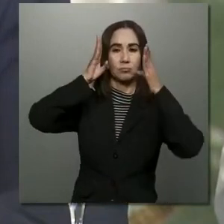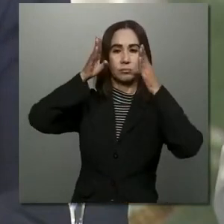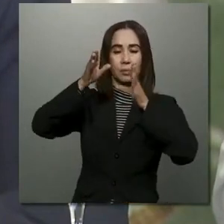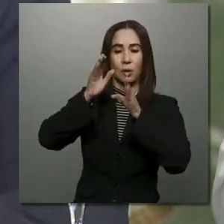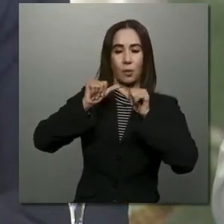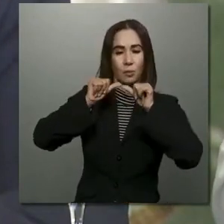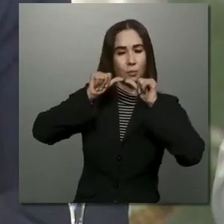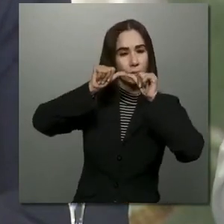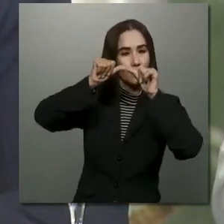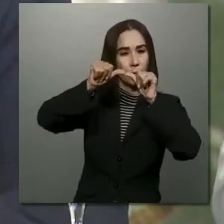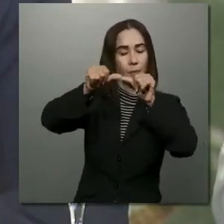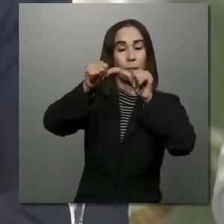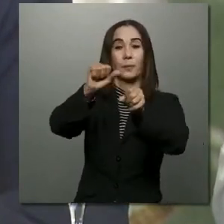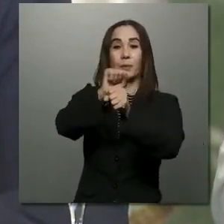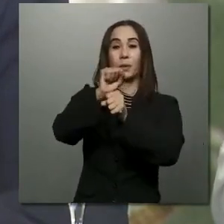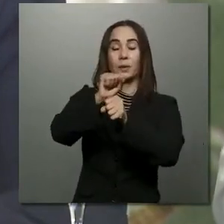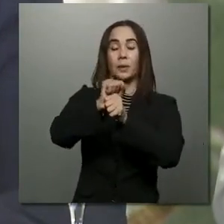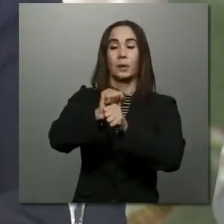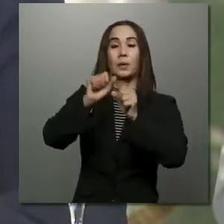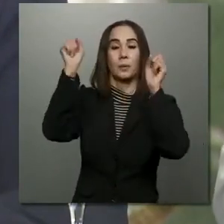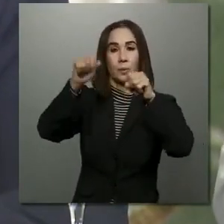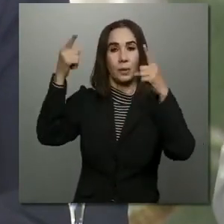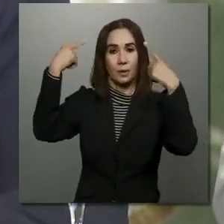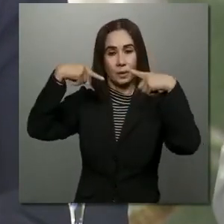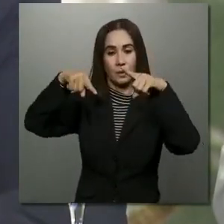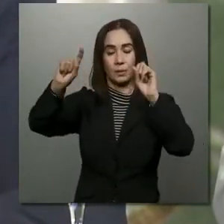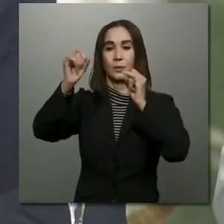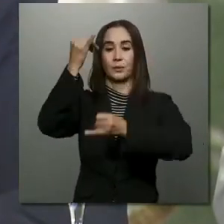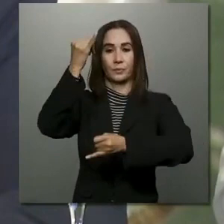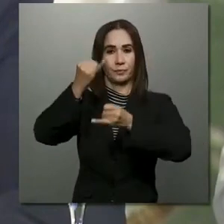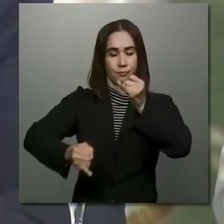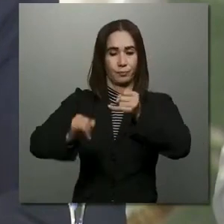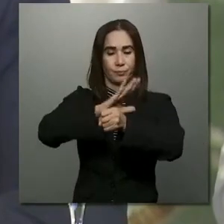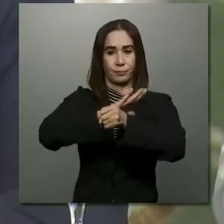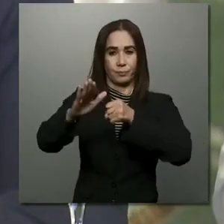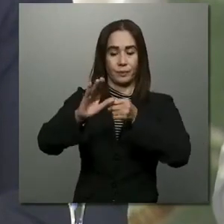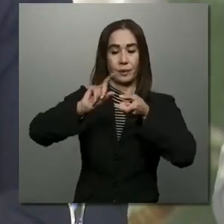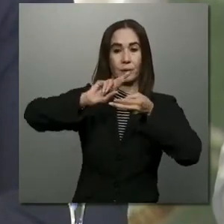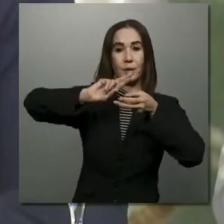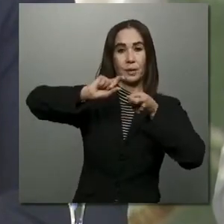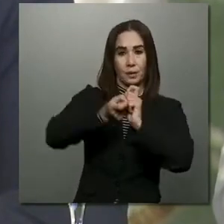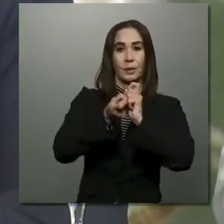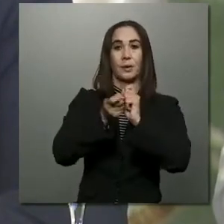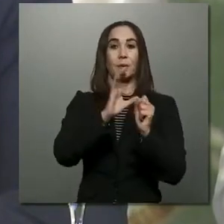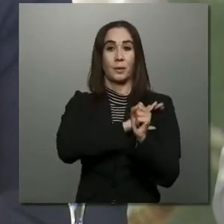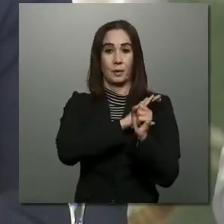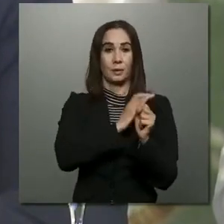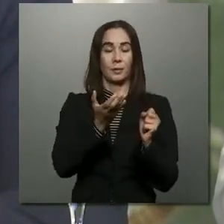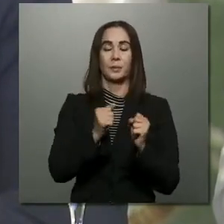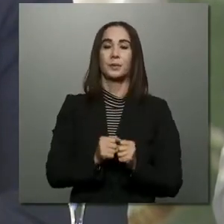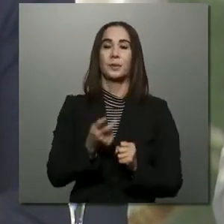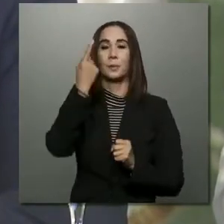de este proceso hasta una verdadera materialización de la reforma policial de cara a la